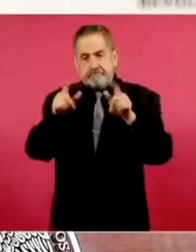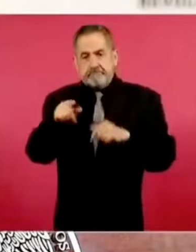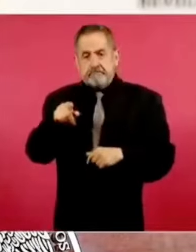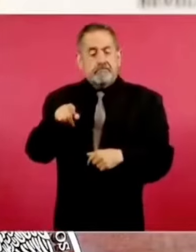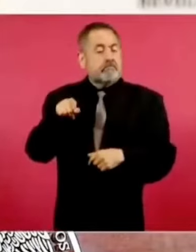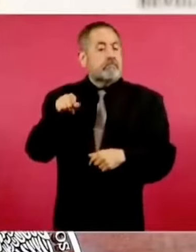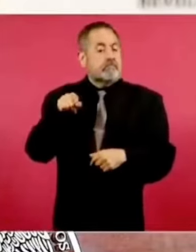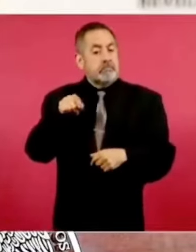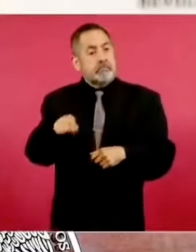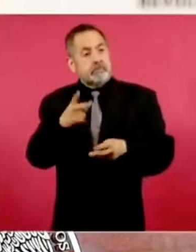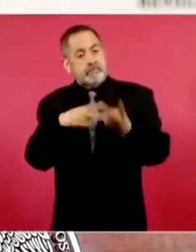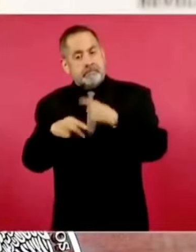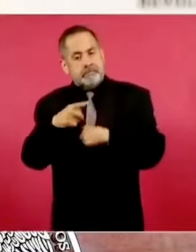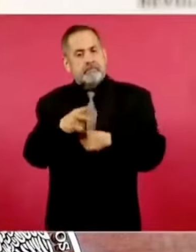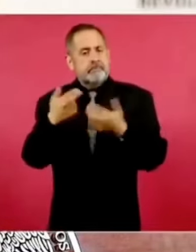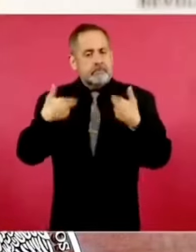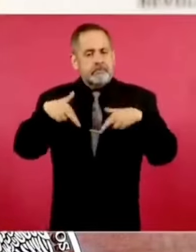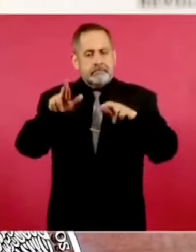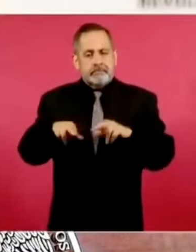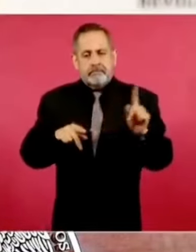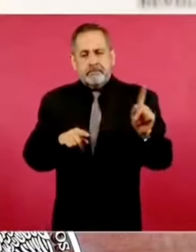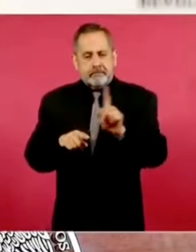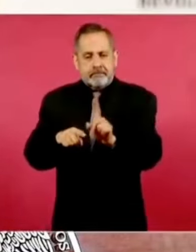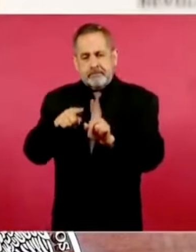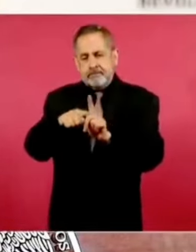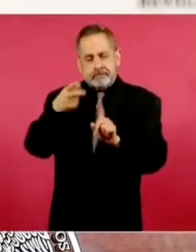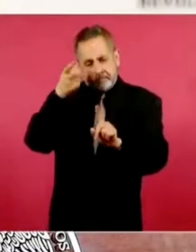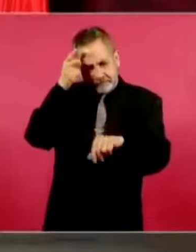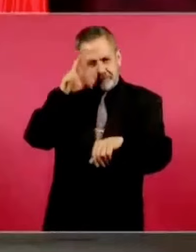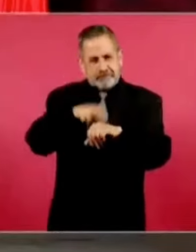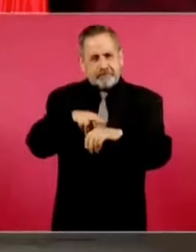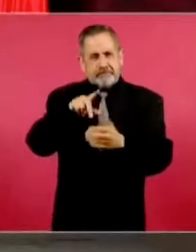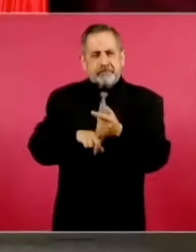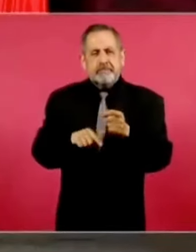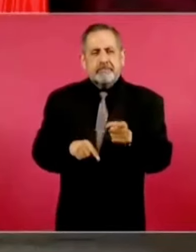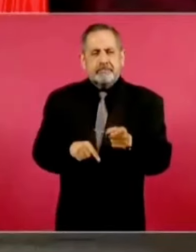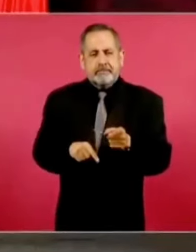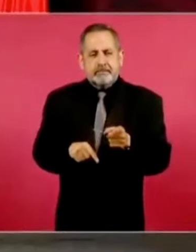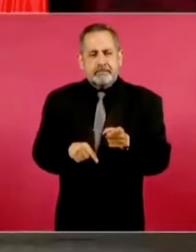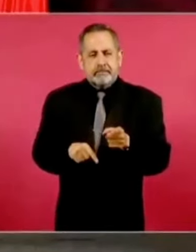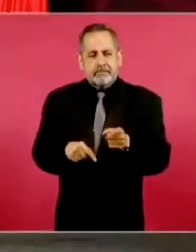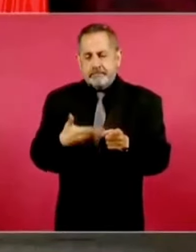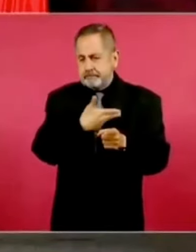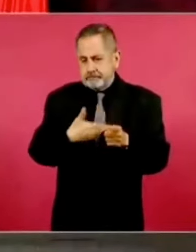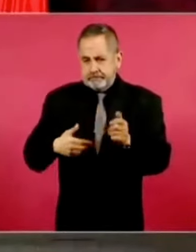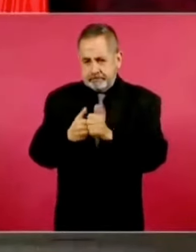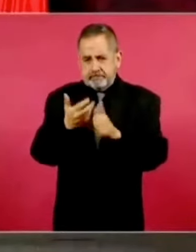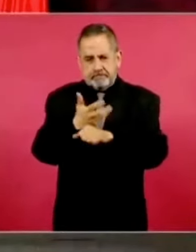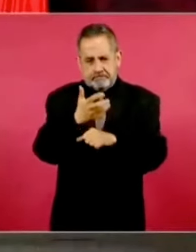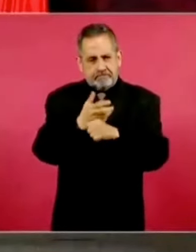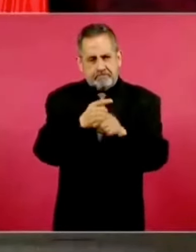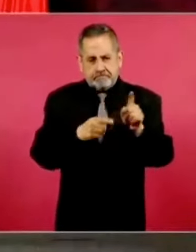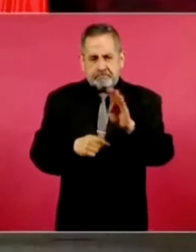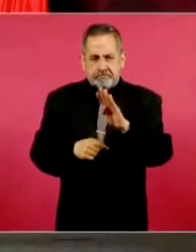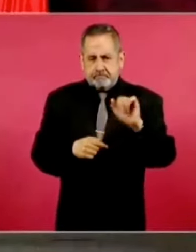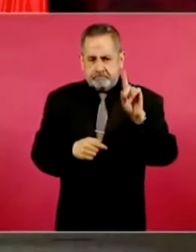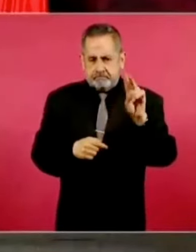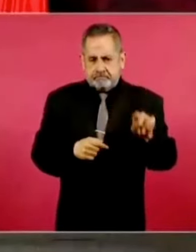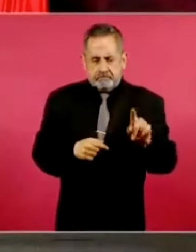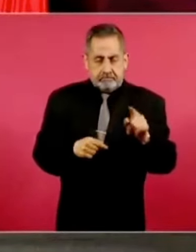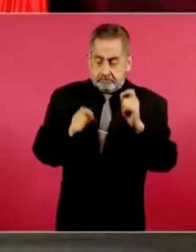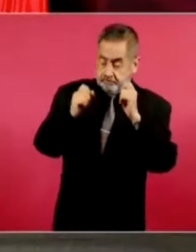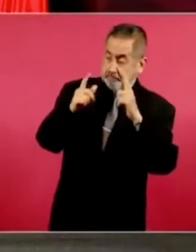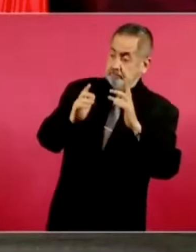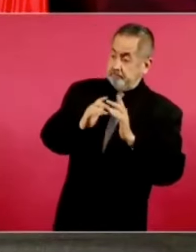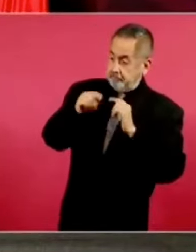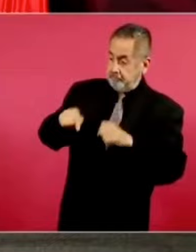representante que en aquel entonces era directo del presidente de Estados Unidos, Biden. En